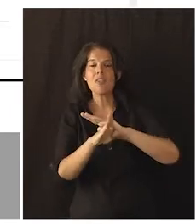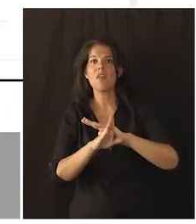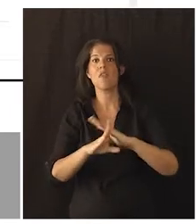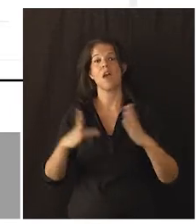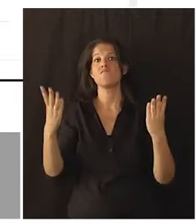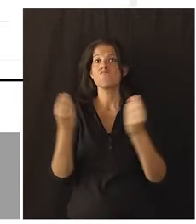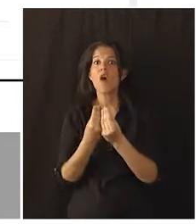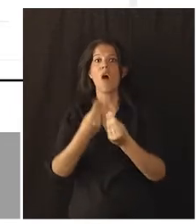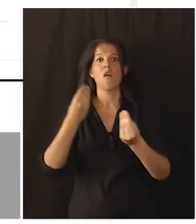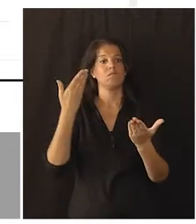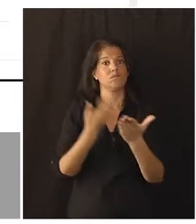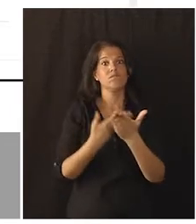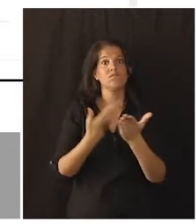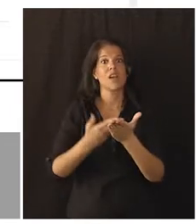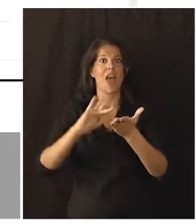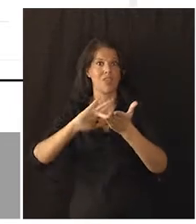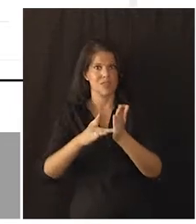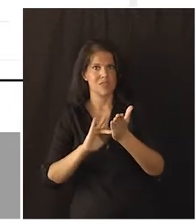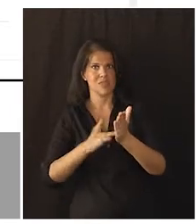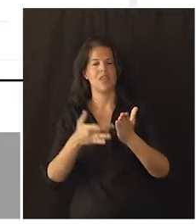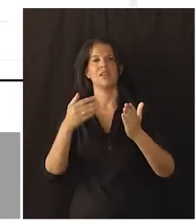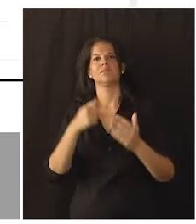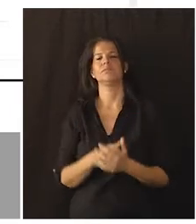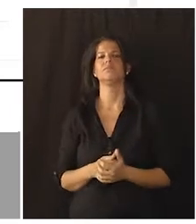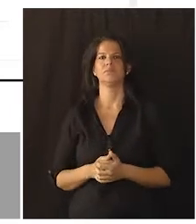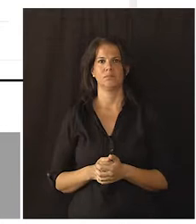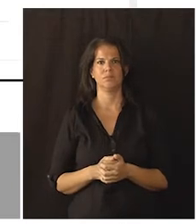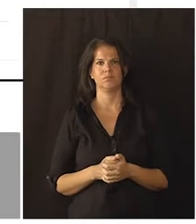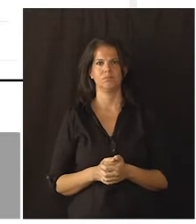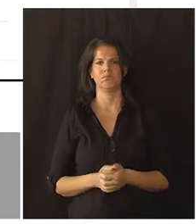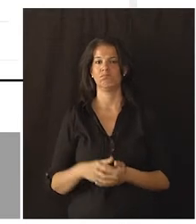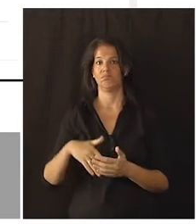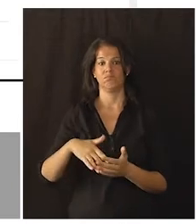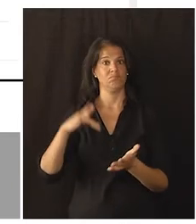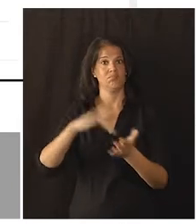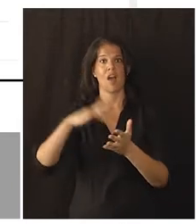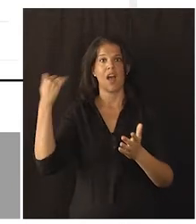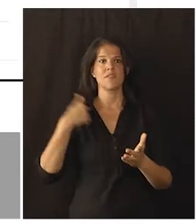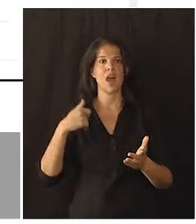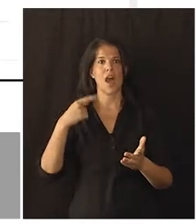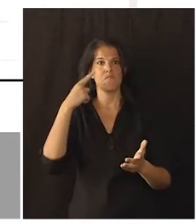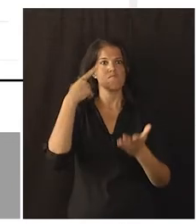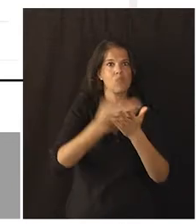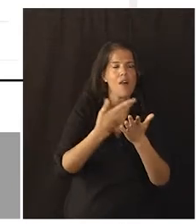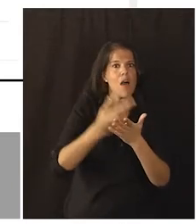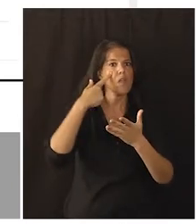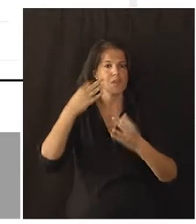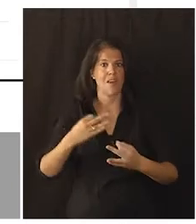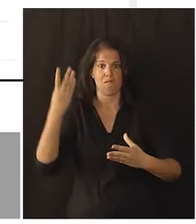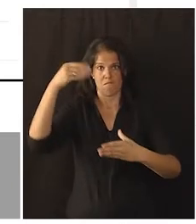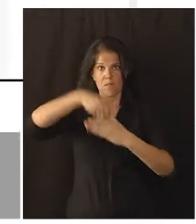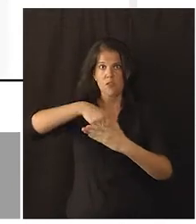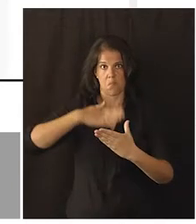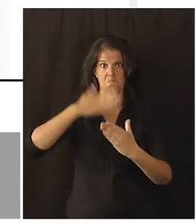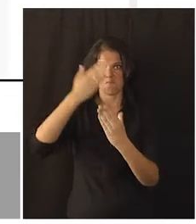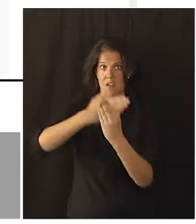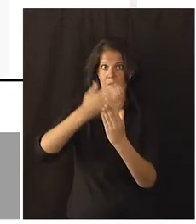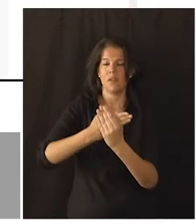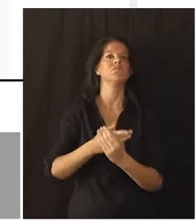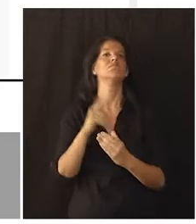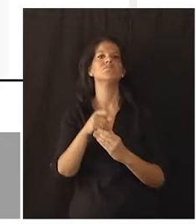con certificado digital. Una vez identificado y autentificado en mi carpeta,